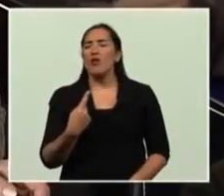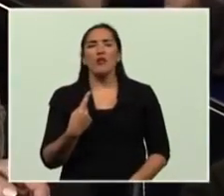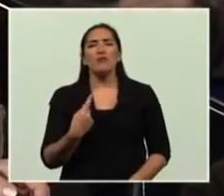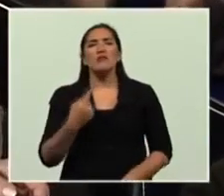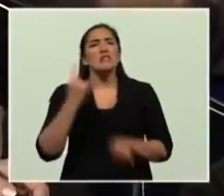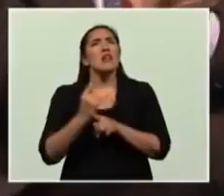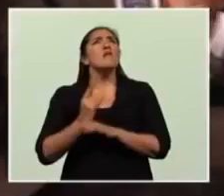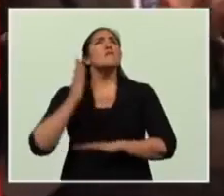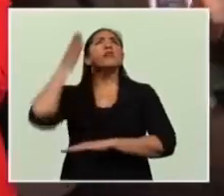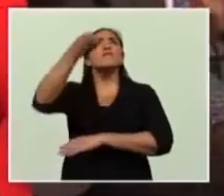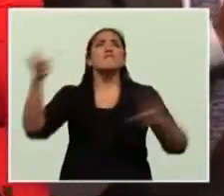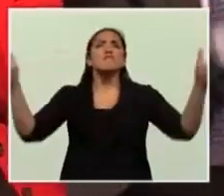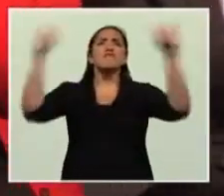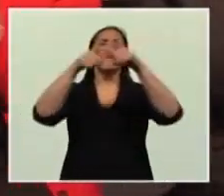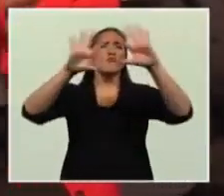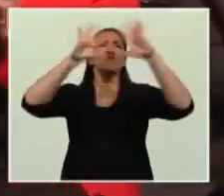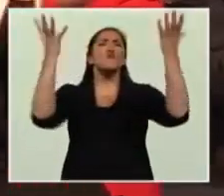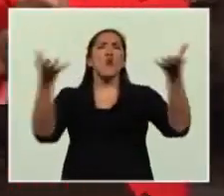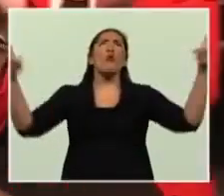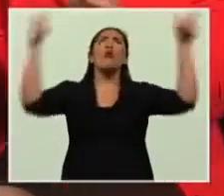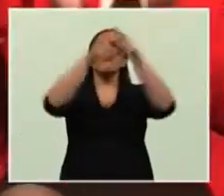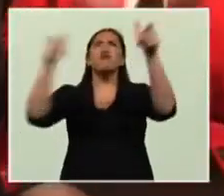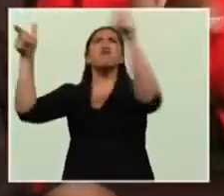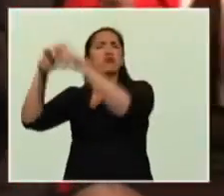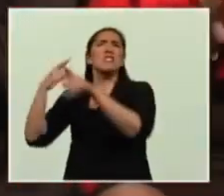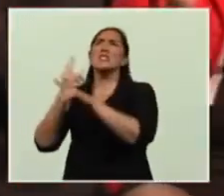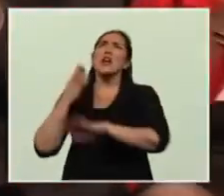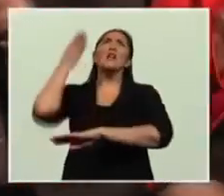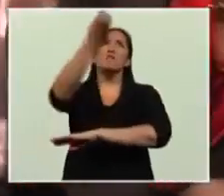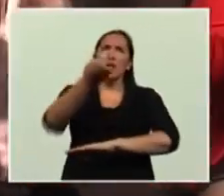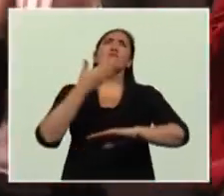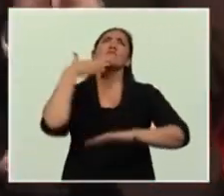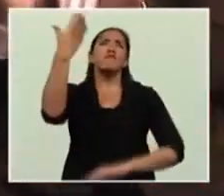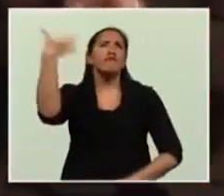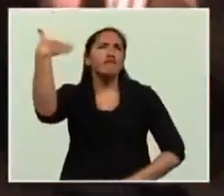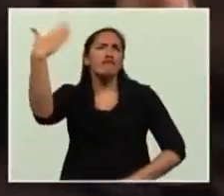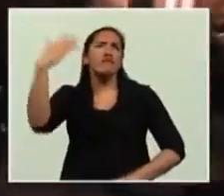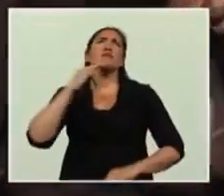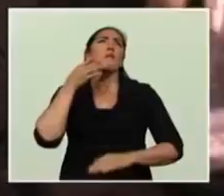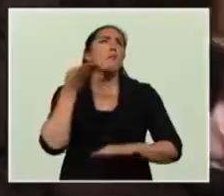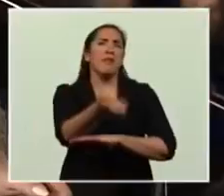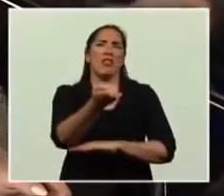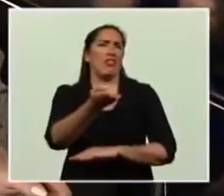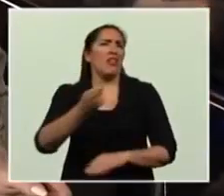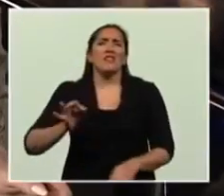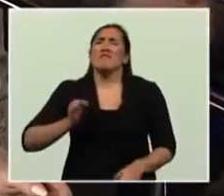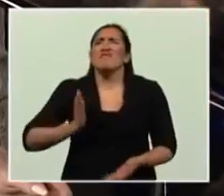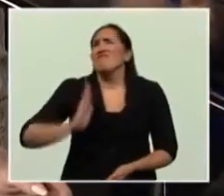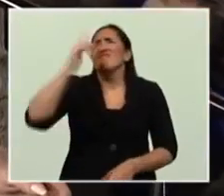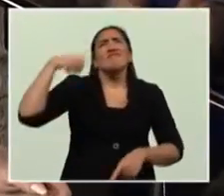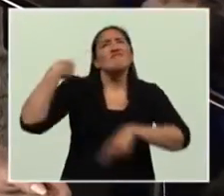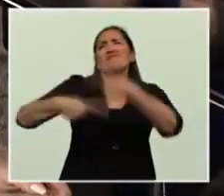uno de los foros internacionales todo el tiempo, toda la vida,